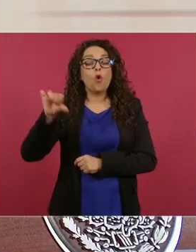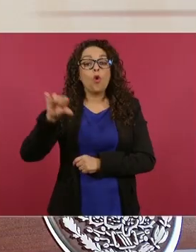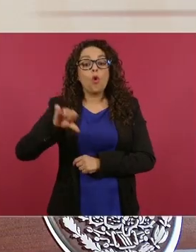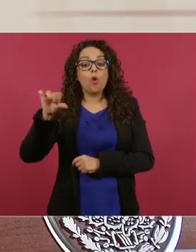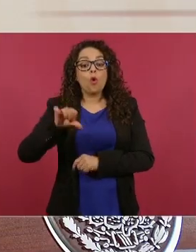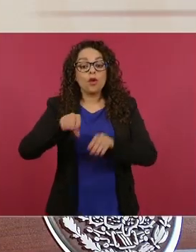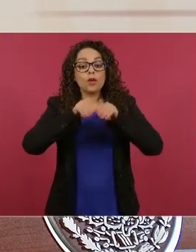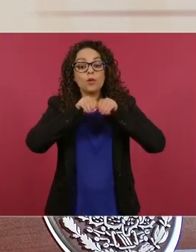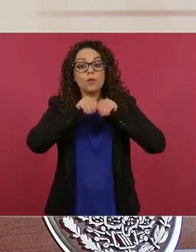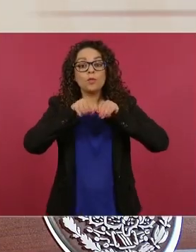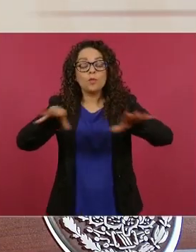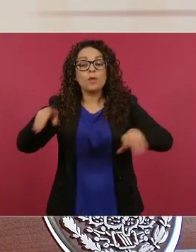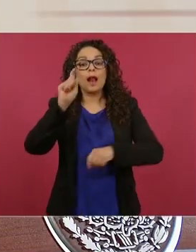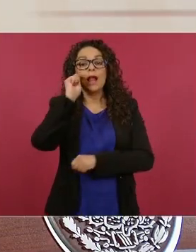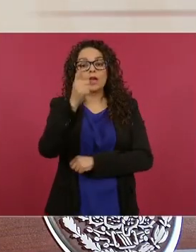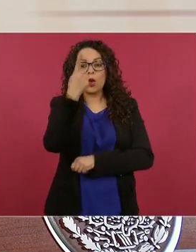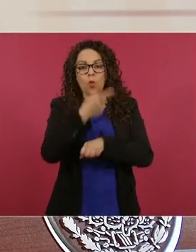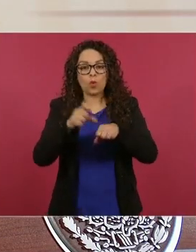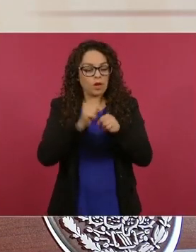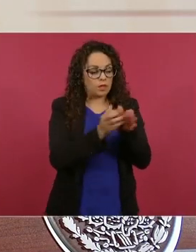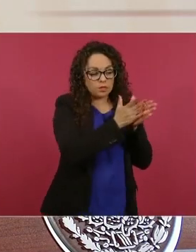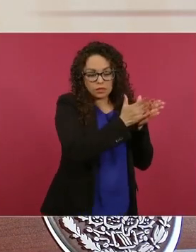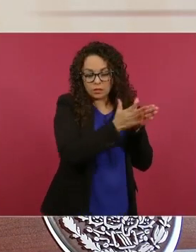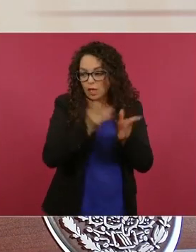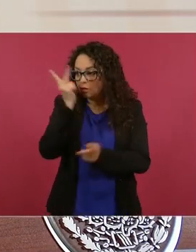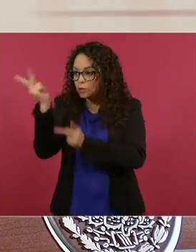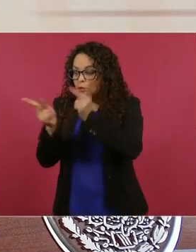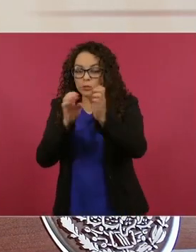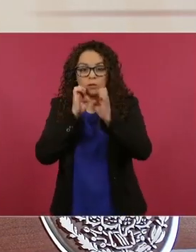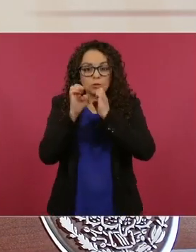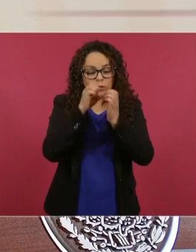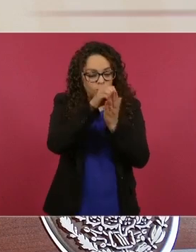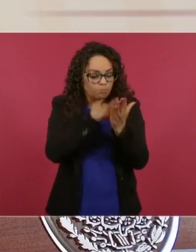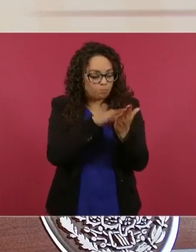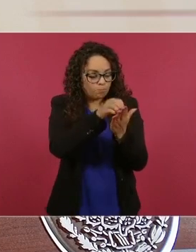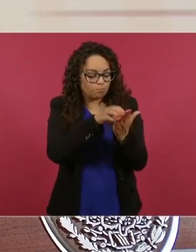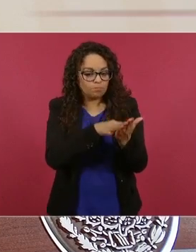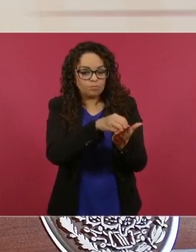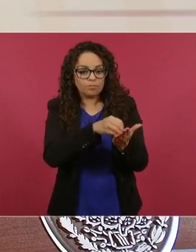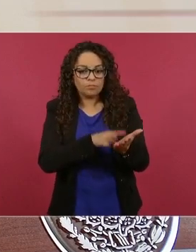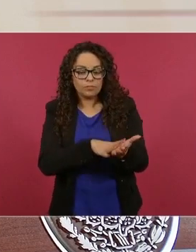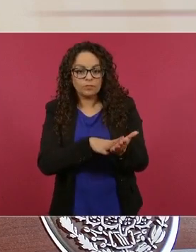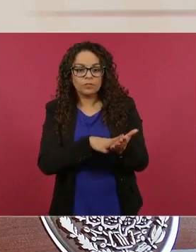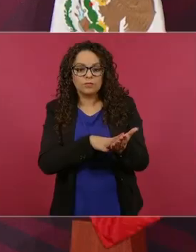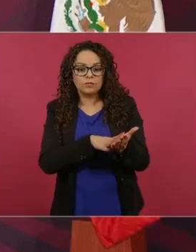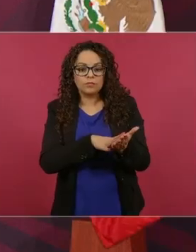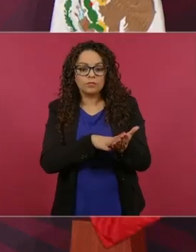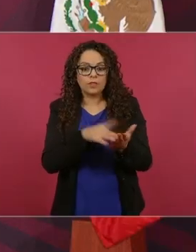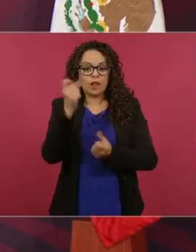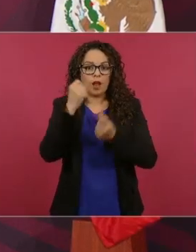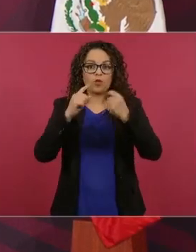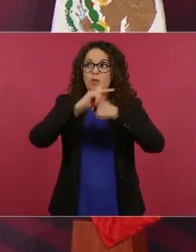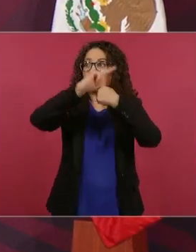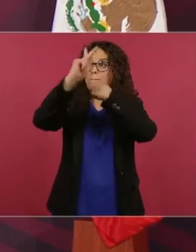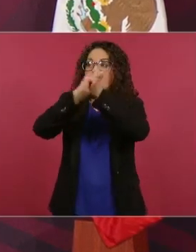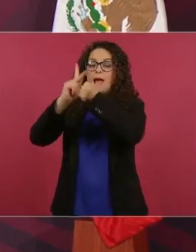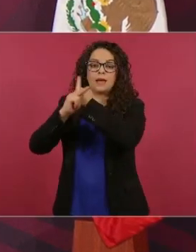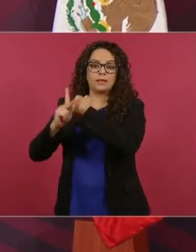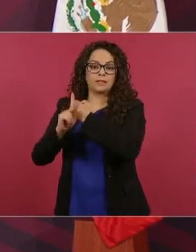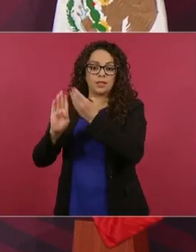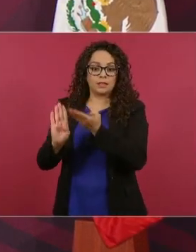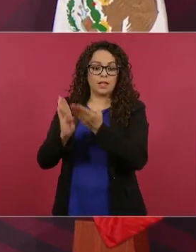de la semana de cómo están los gobernantes de algunos países del mundo